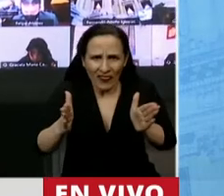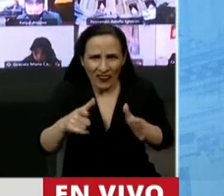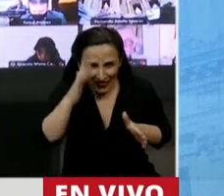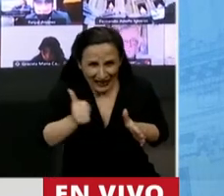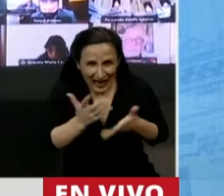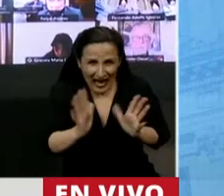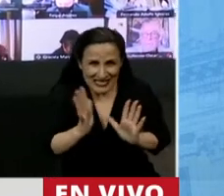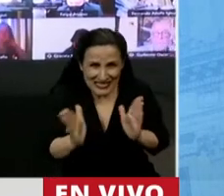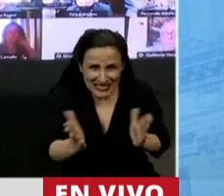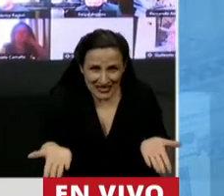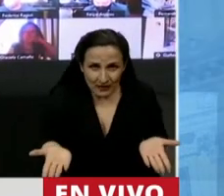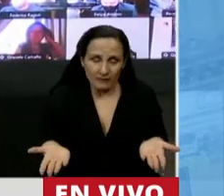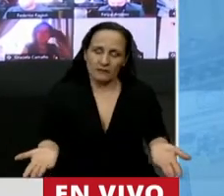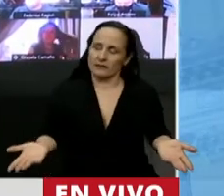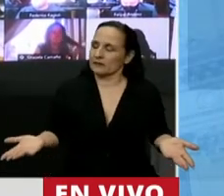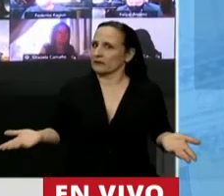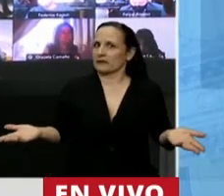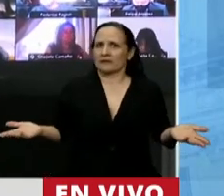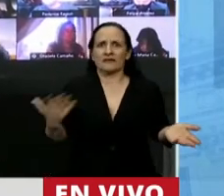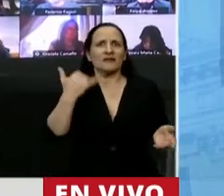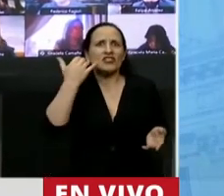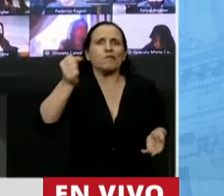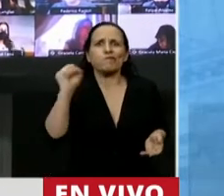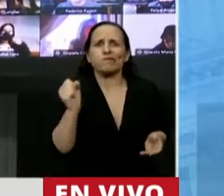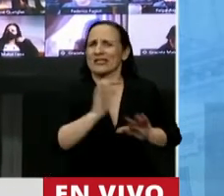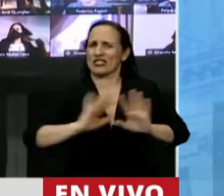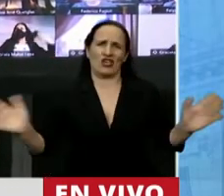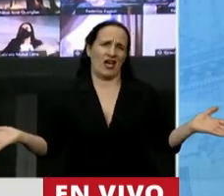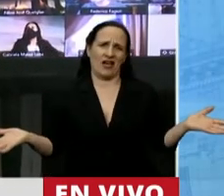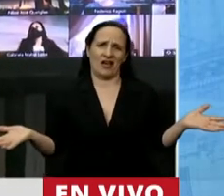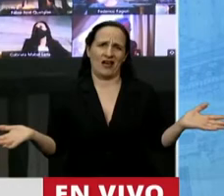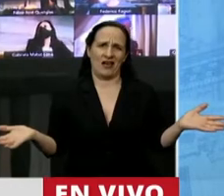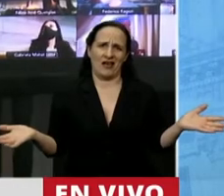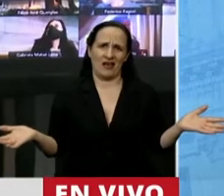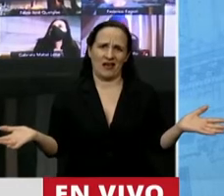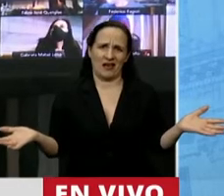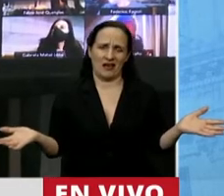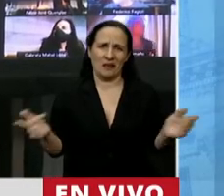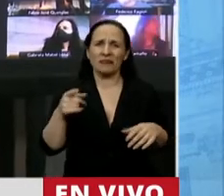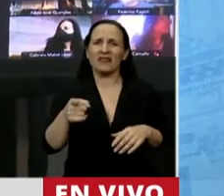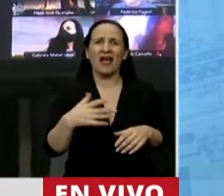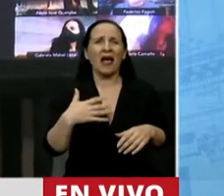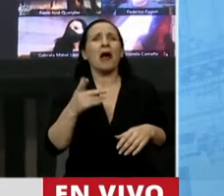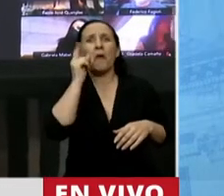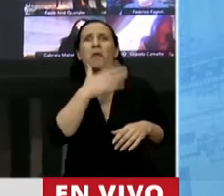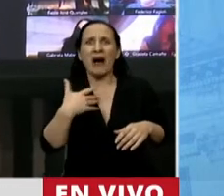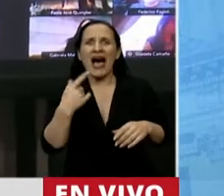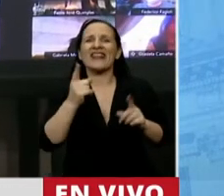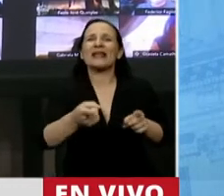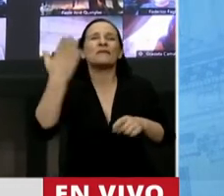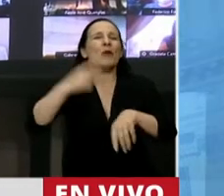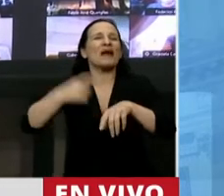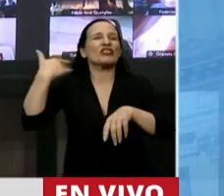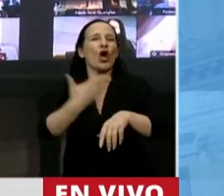dictadura, Presidente. Pero ya lo hemos visto a esto. Quisieron poner a los padres también cuando fueron